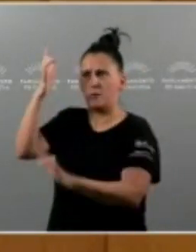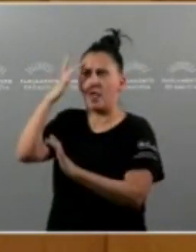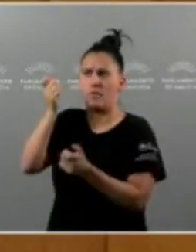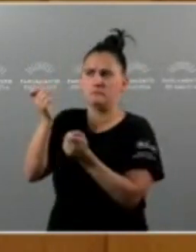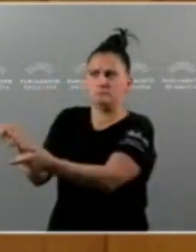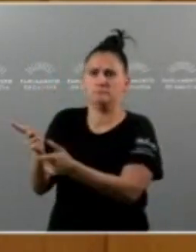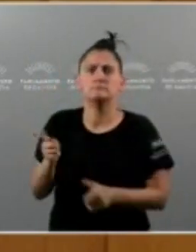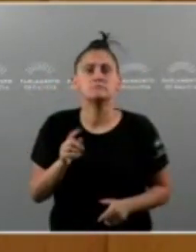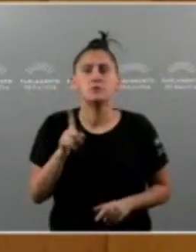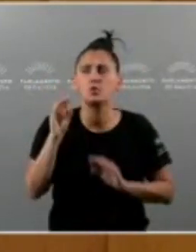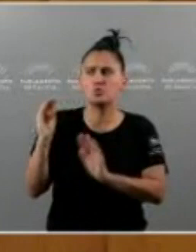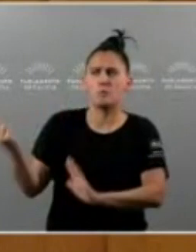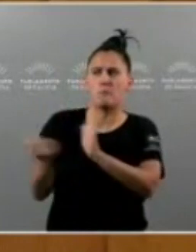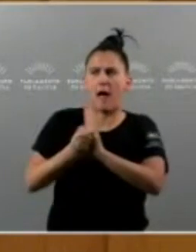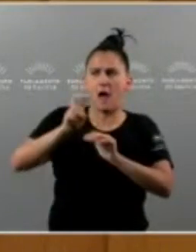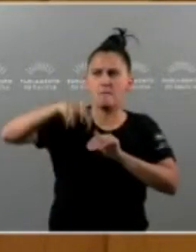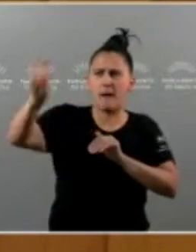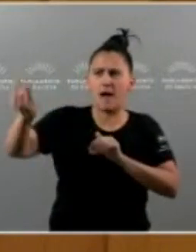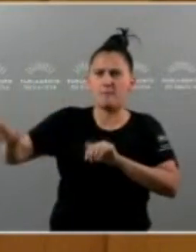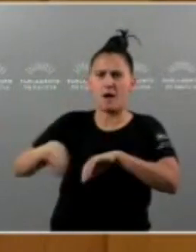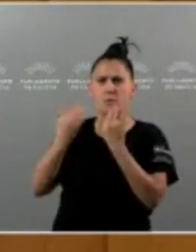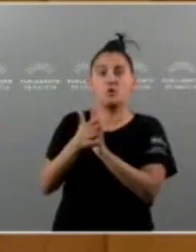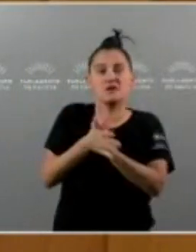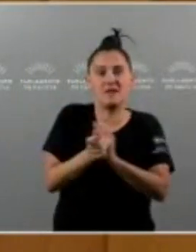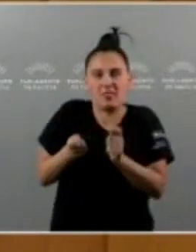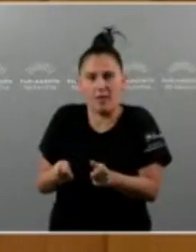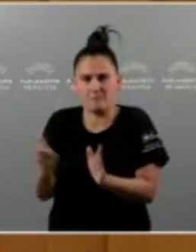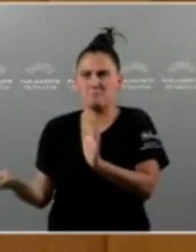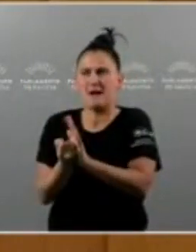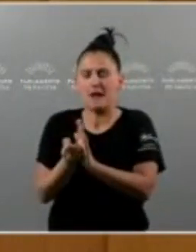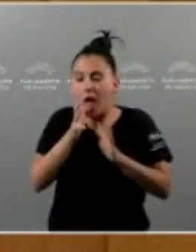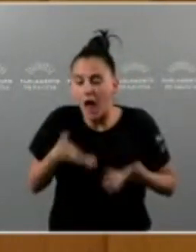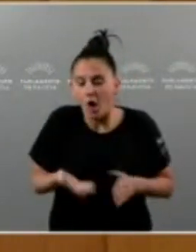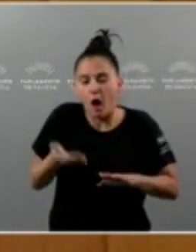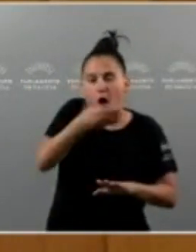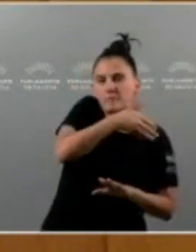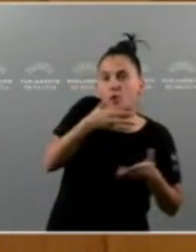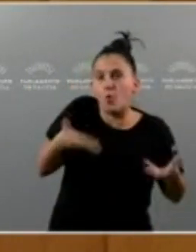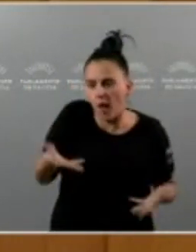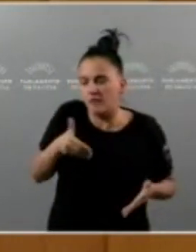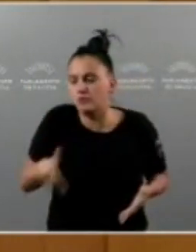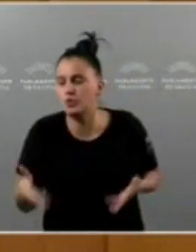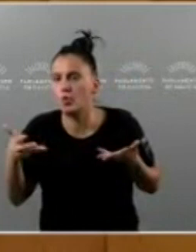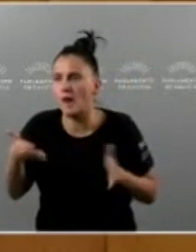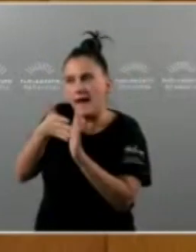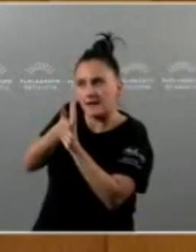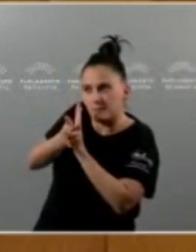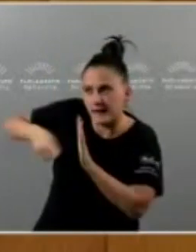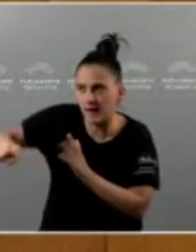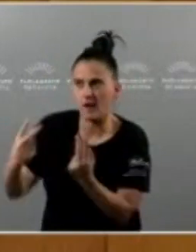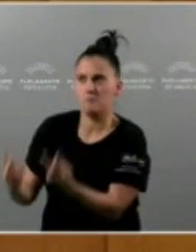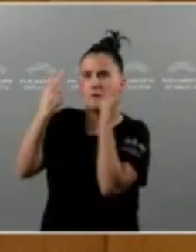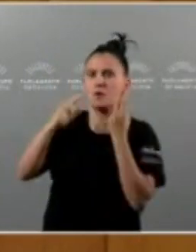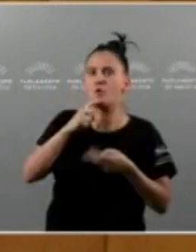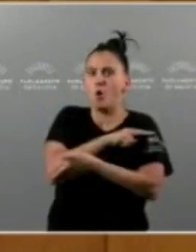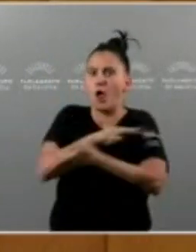postas. A súa pegada polo mundo é unha parte importante do que fomos e do que seremos. Explica Galicia a ollos do mundo.